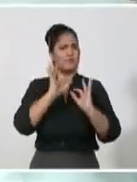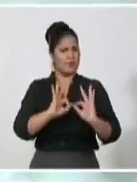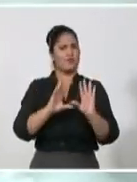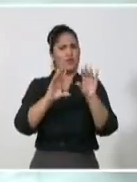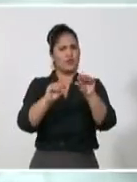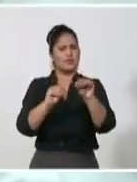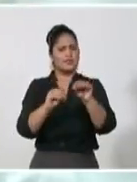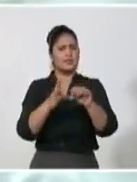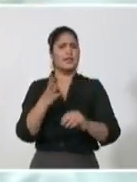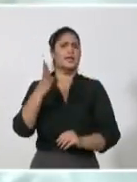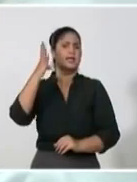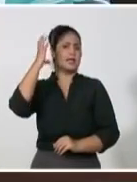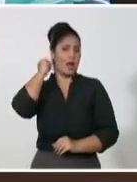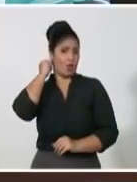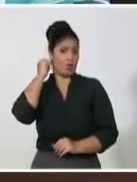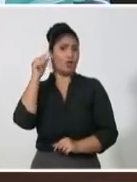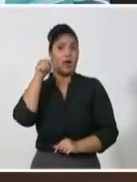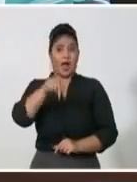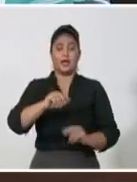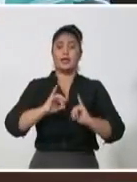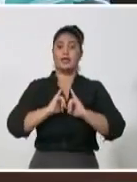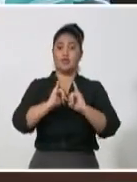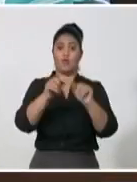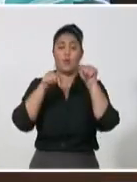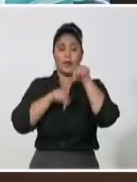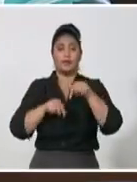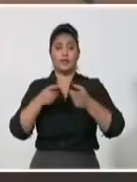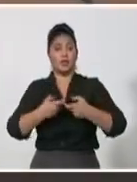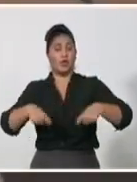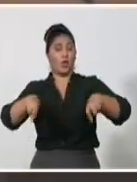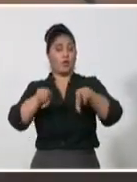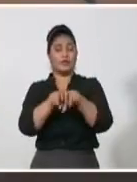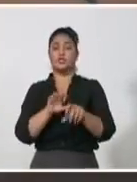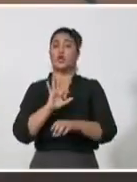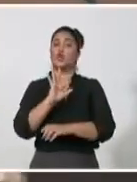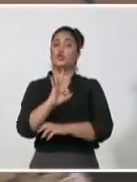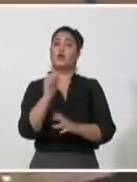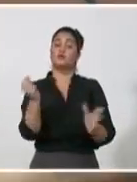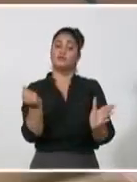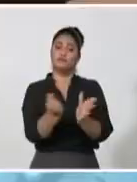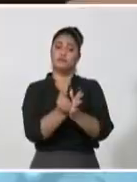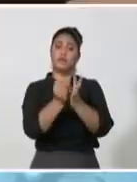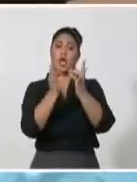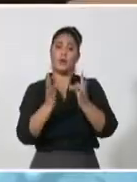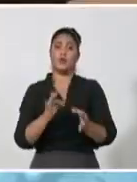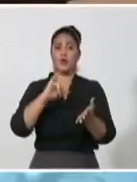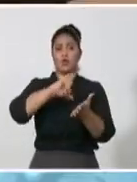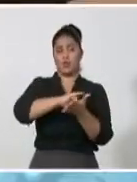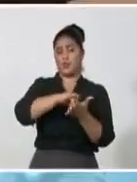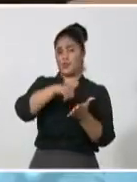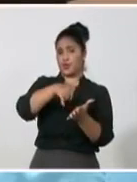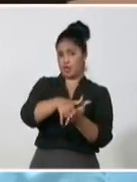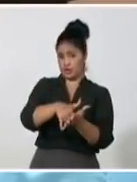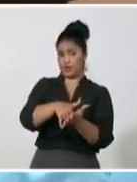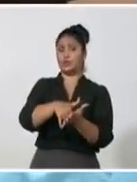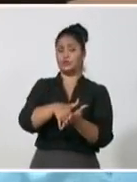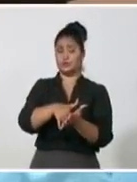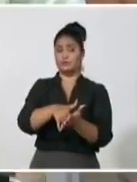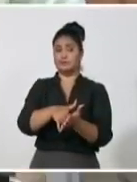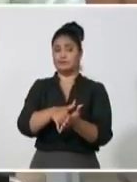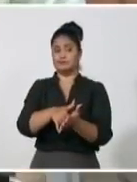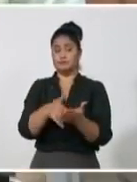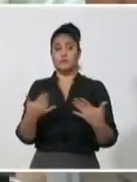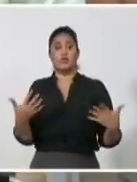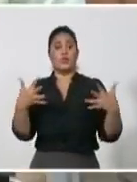ejército, Raúl Castro, en el informe central de este conclave partidista, y aprobaron el proyecto de resolución titulado Valoración acerca de la